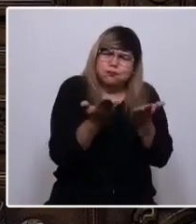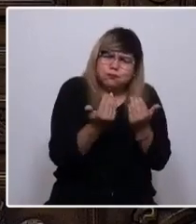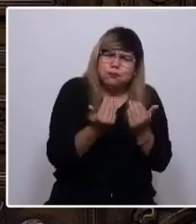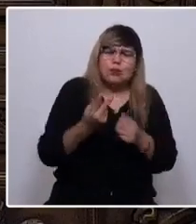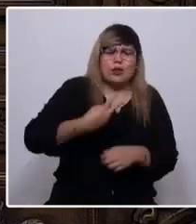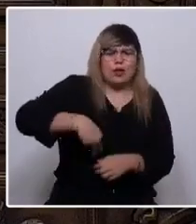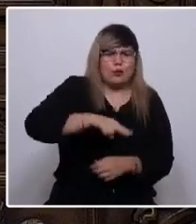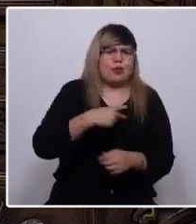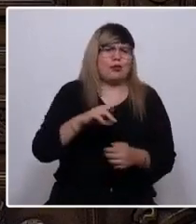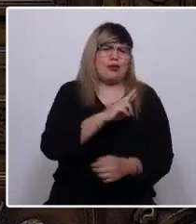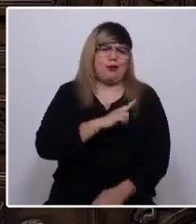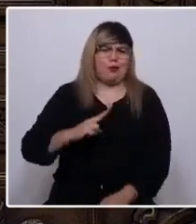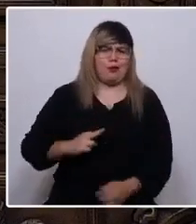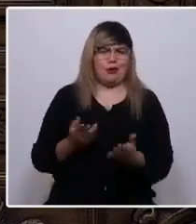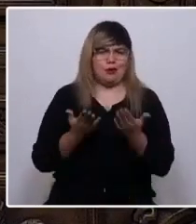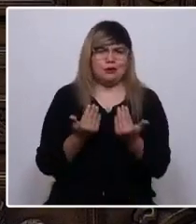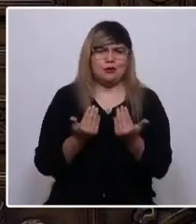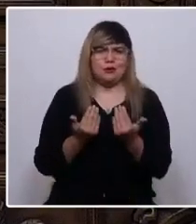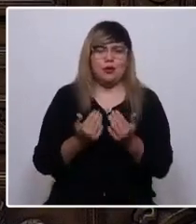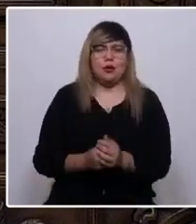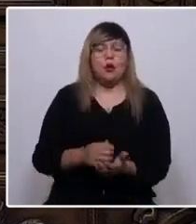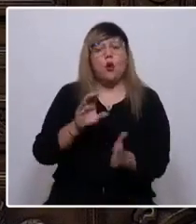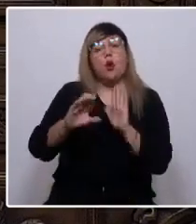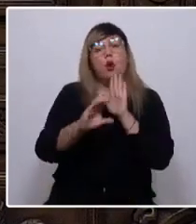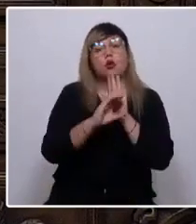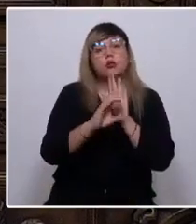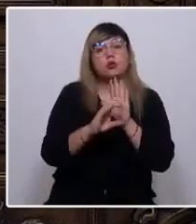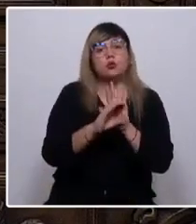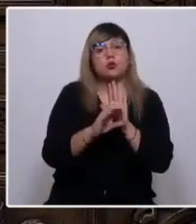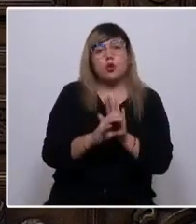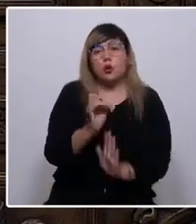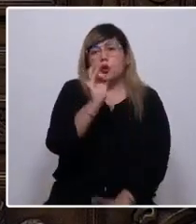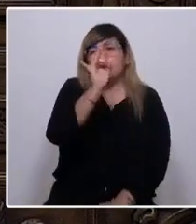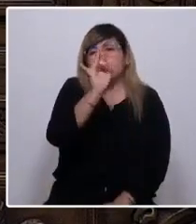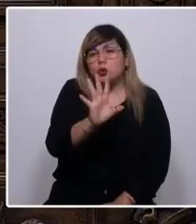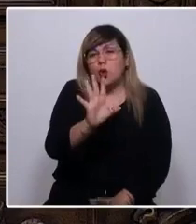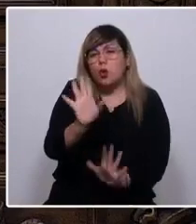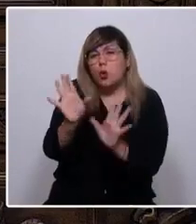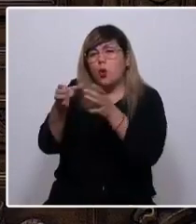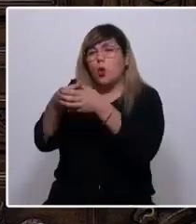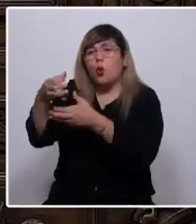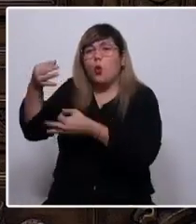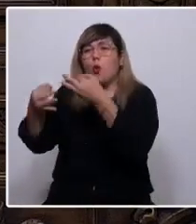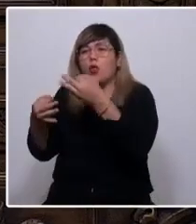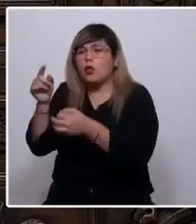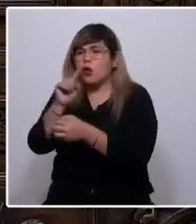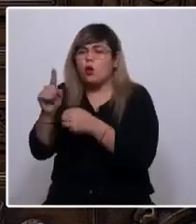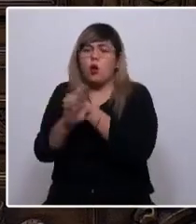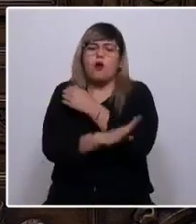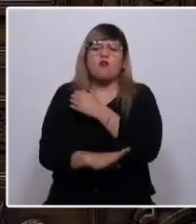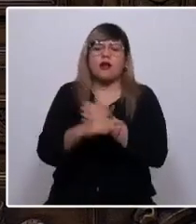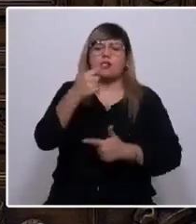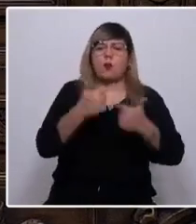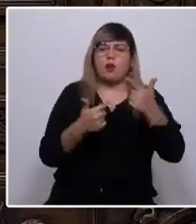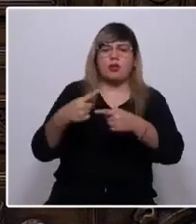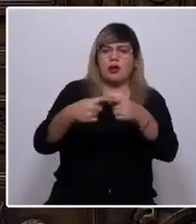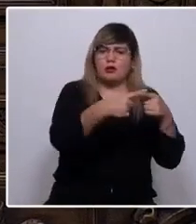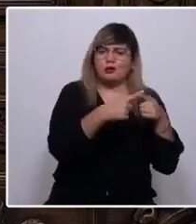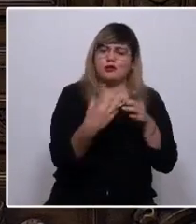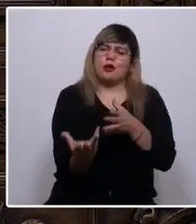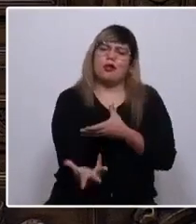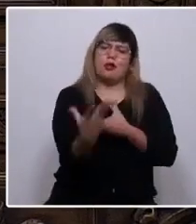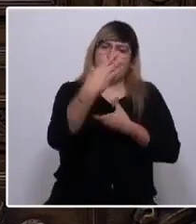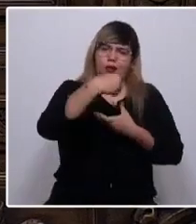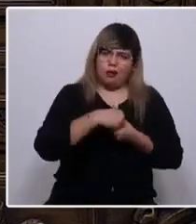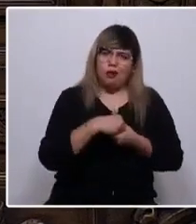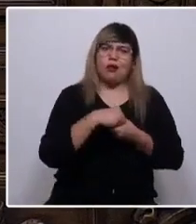nuestra República requiere. Una Constitución que no solo sea un soporte jurídico, sino la base política y social sobre la cual